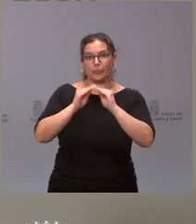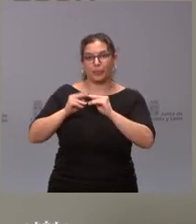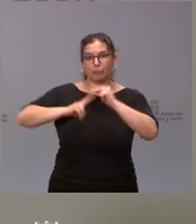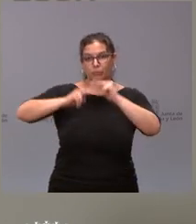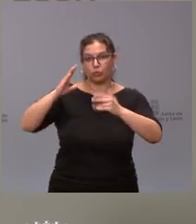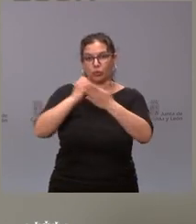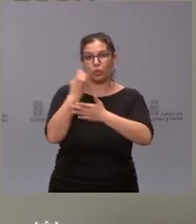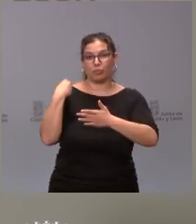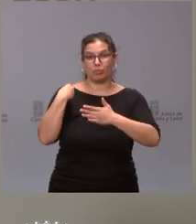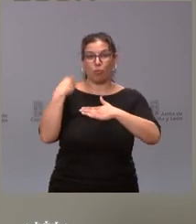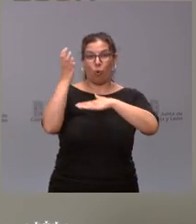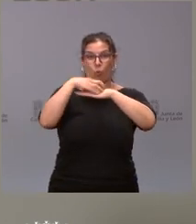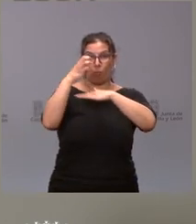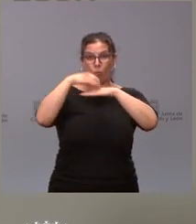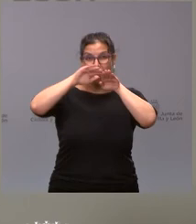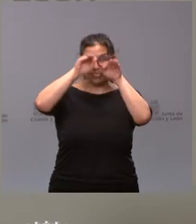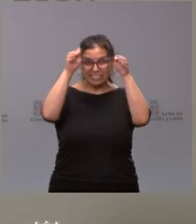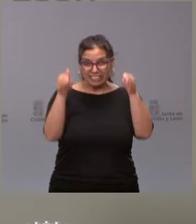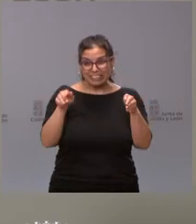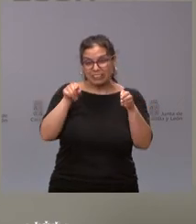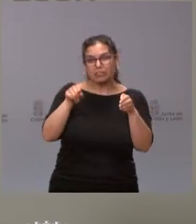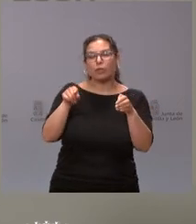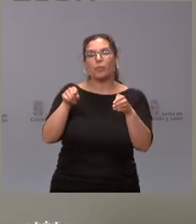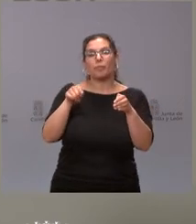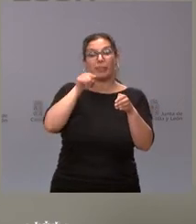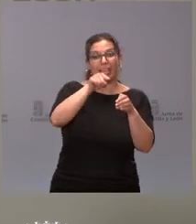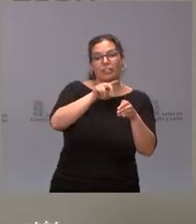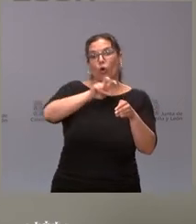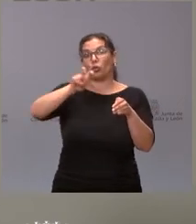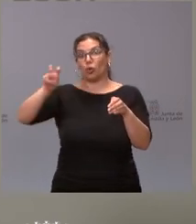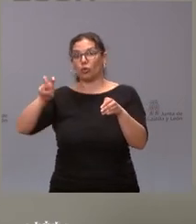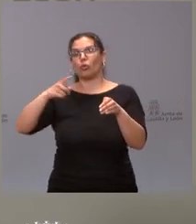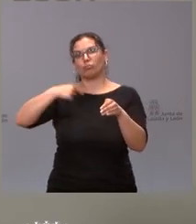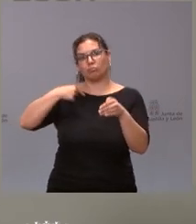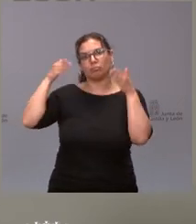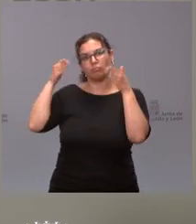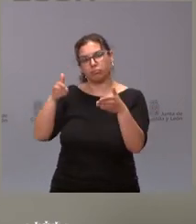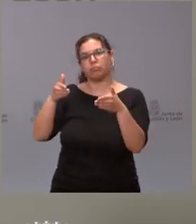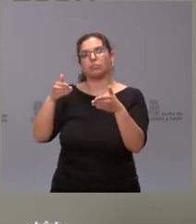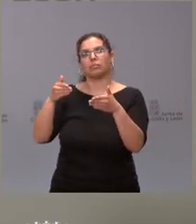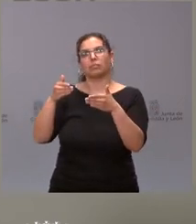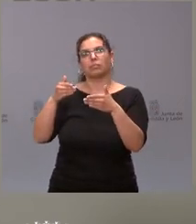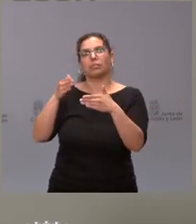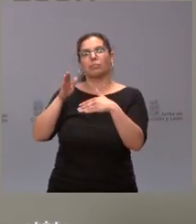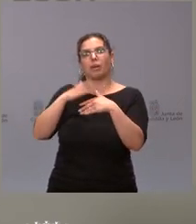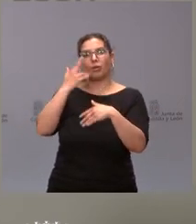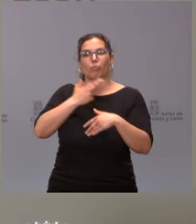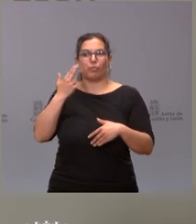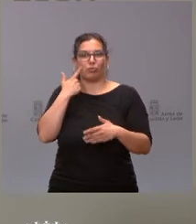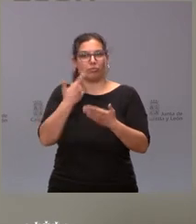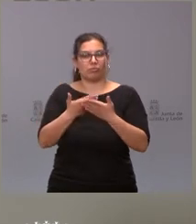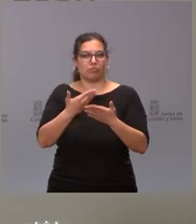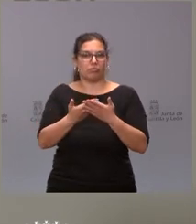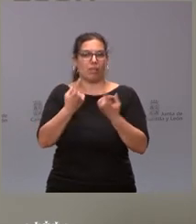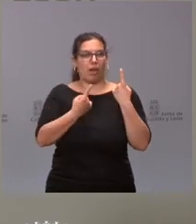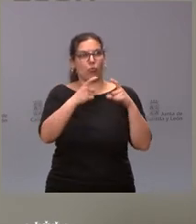cúpulas precisamente estas infraestructuras más otro tipo de apoyo es lo que está determinando ese compromiso de algunas